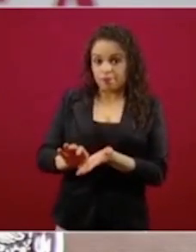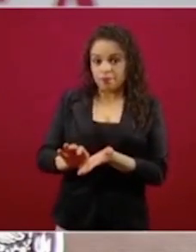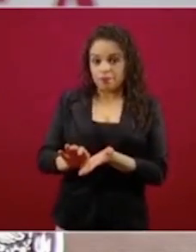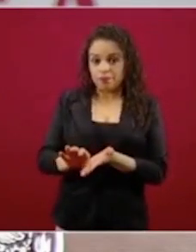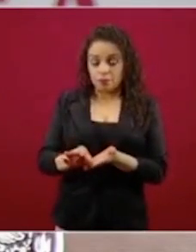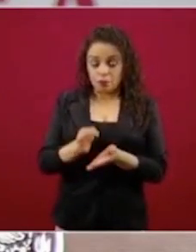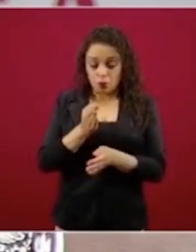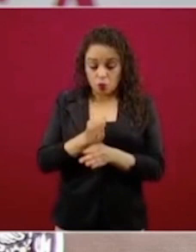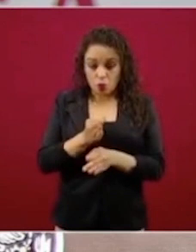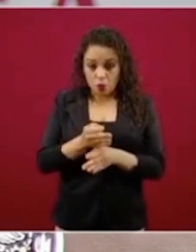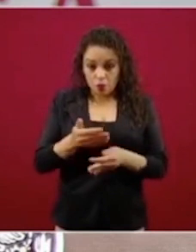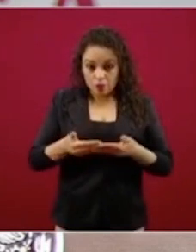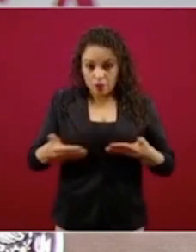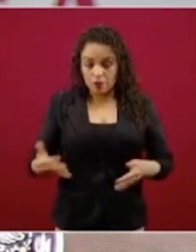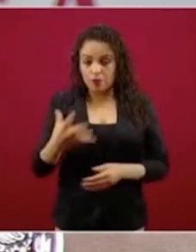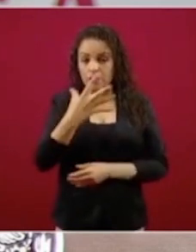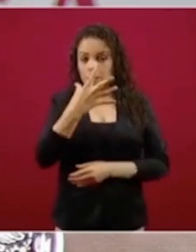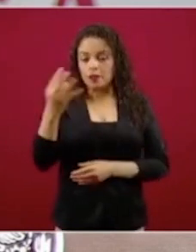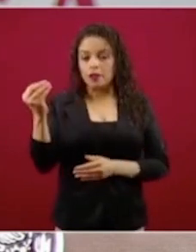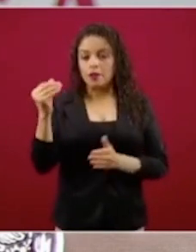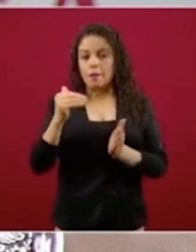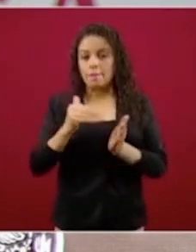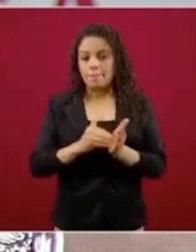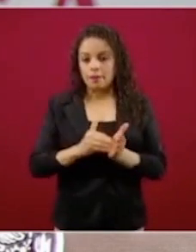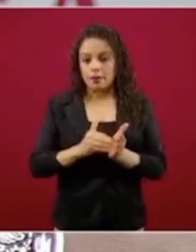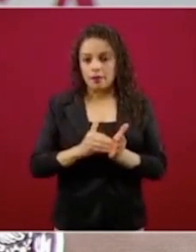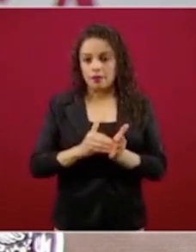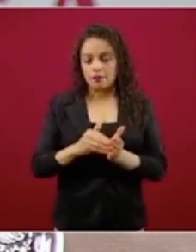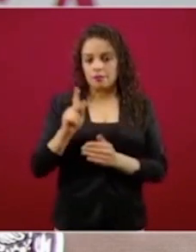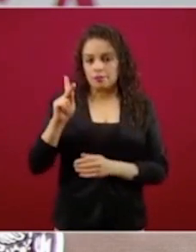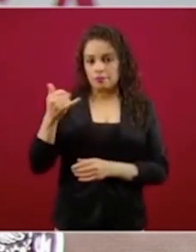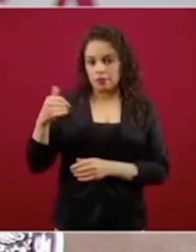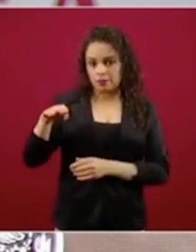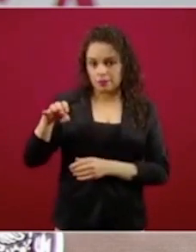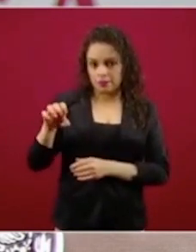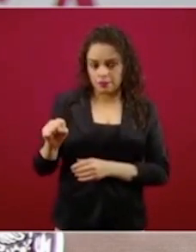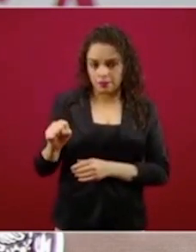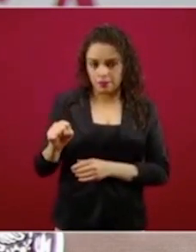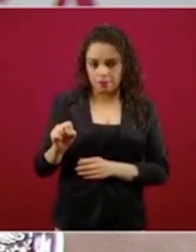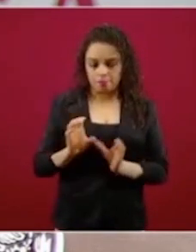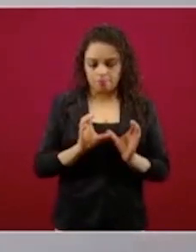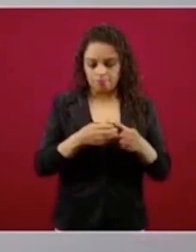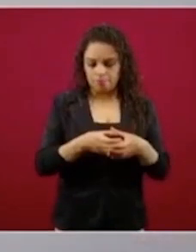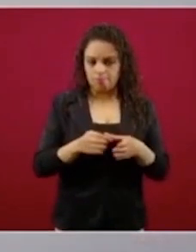pequeños empresarios del sector